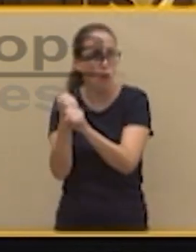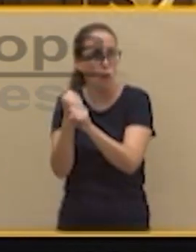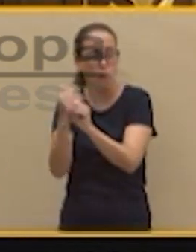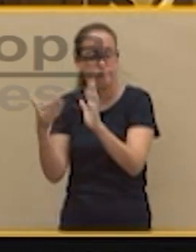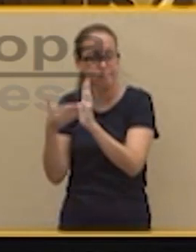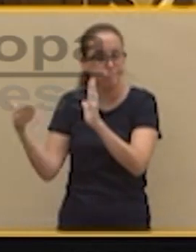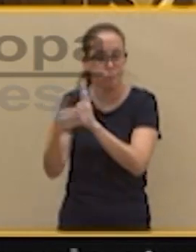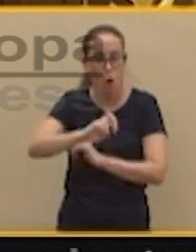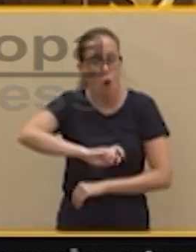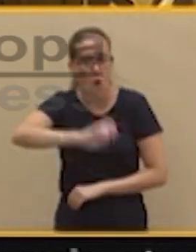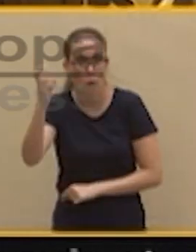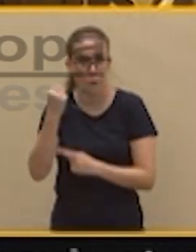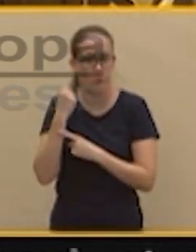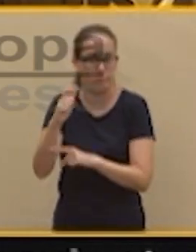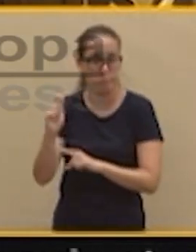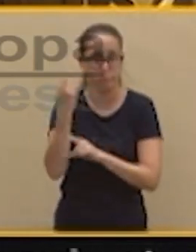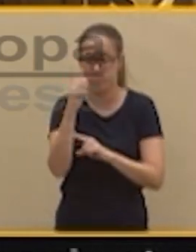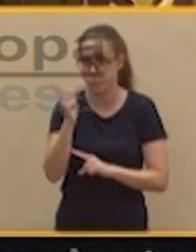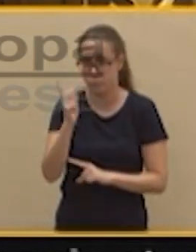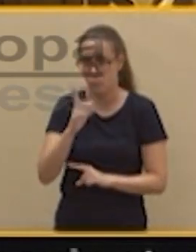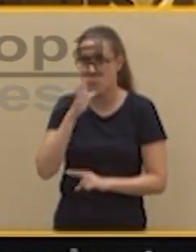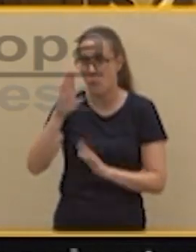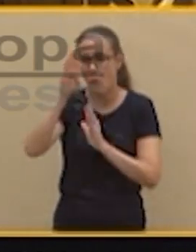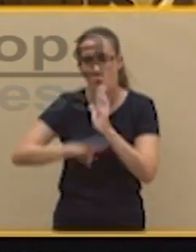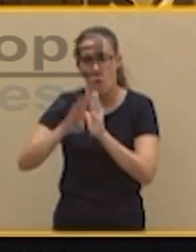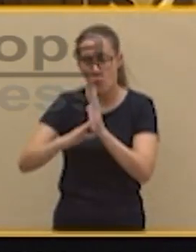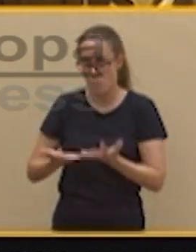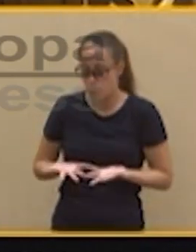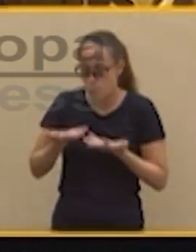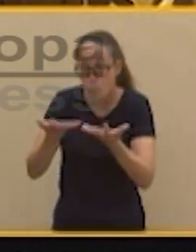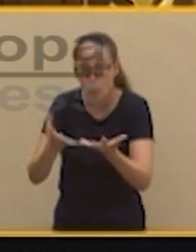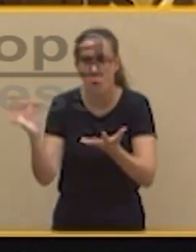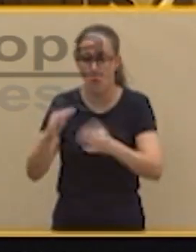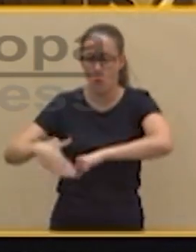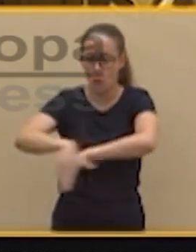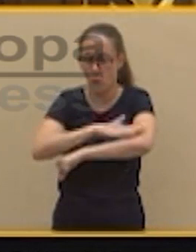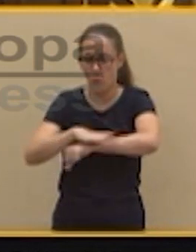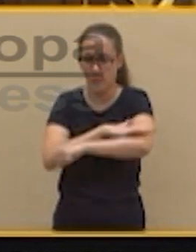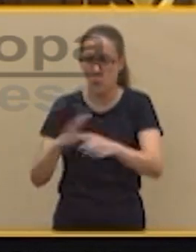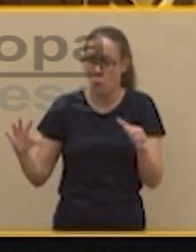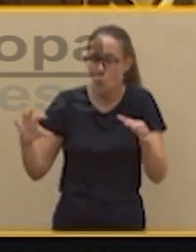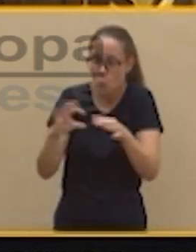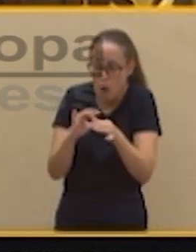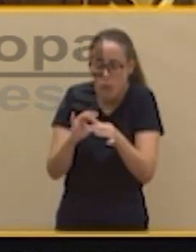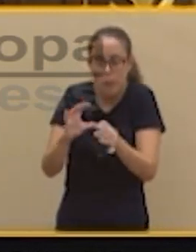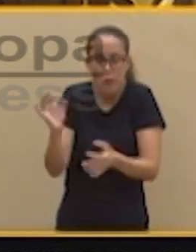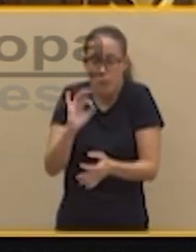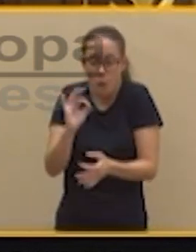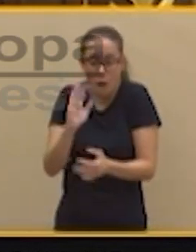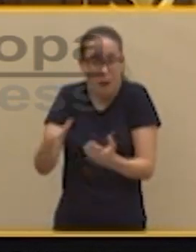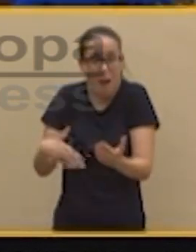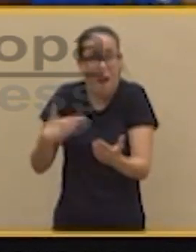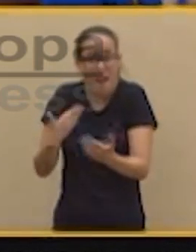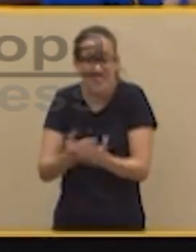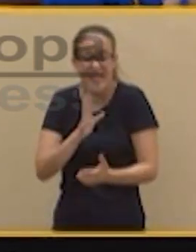ninguna propuesta que yo sepa no se ha propuesto ningún gobierno de coalición, ni siquiera parece que está prosperando el gobierno de cooperación.